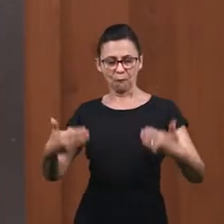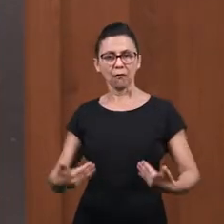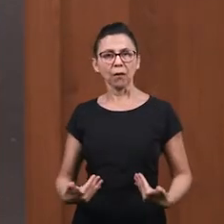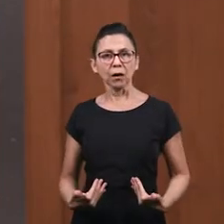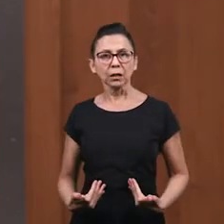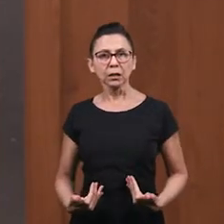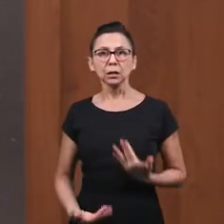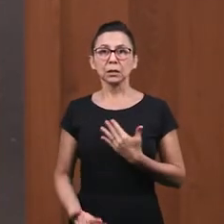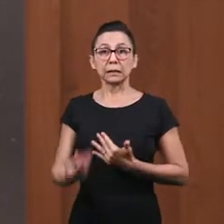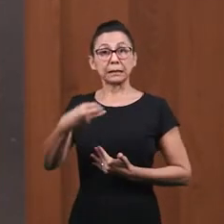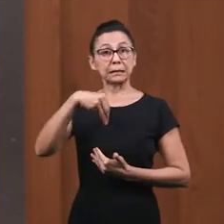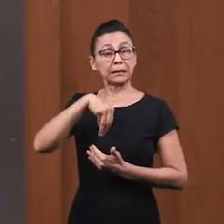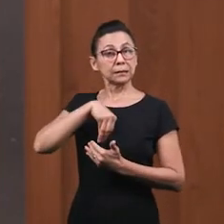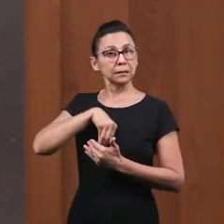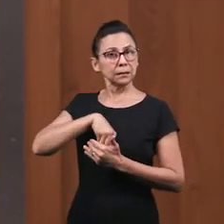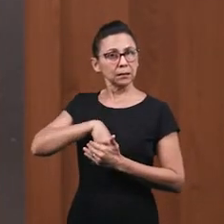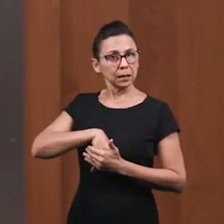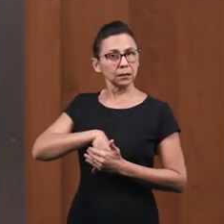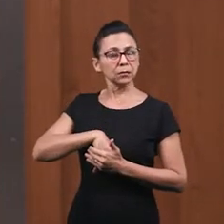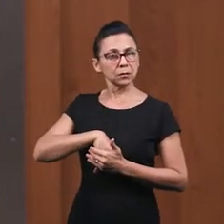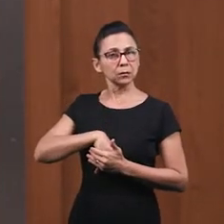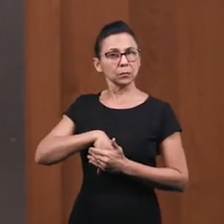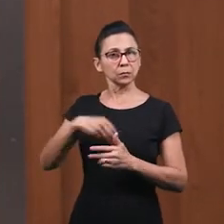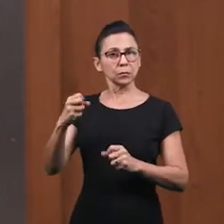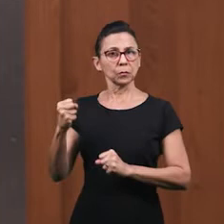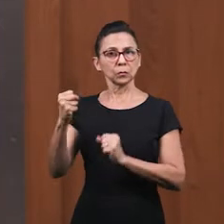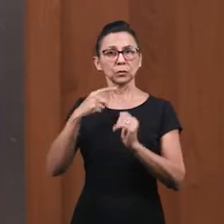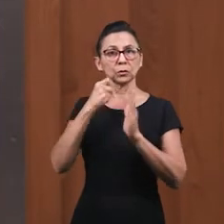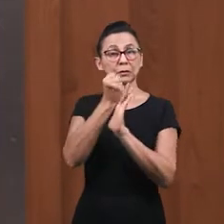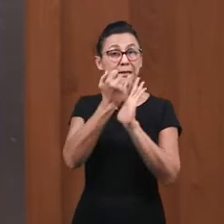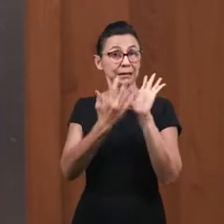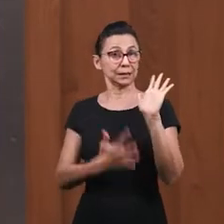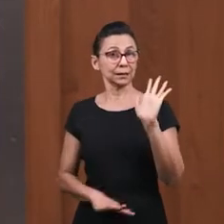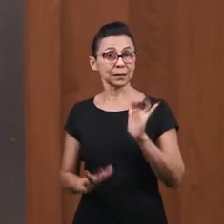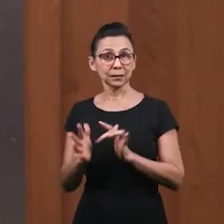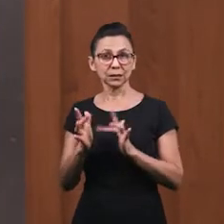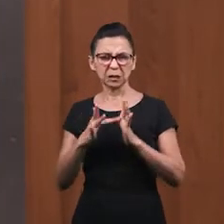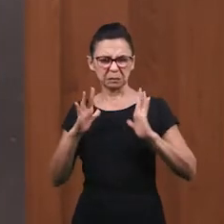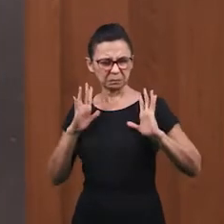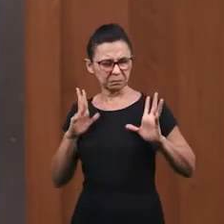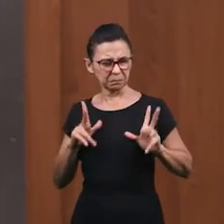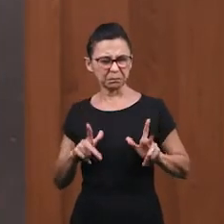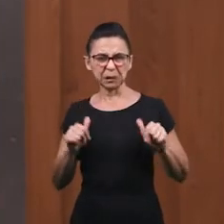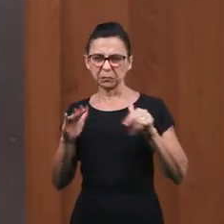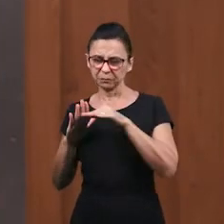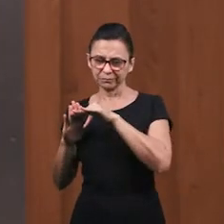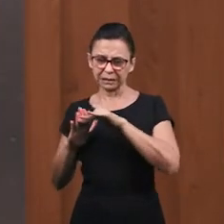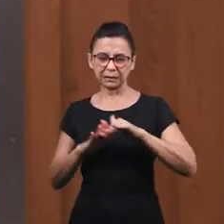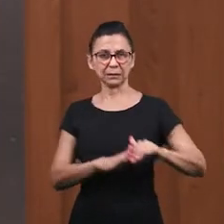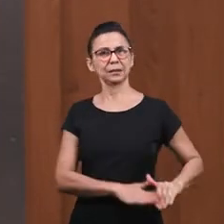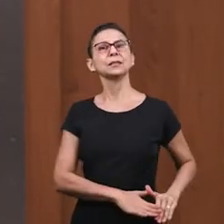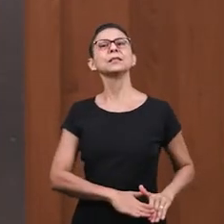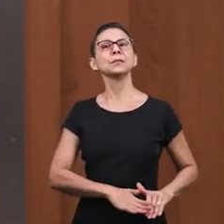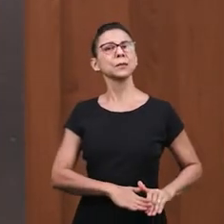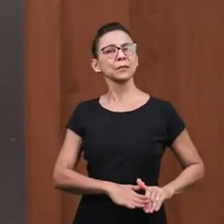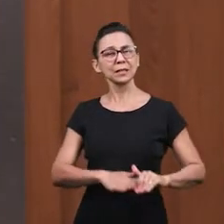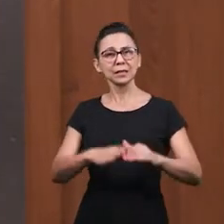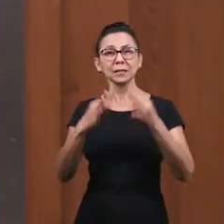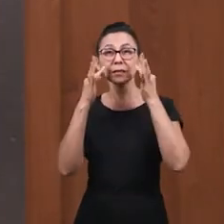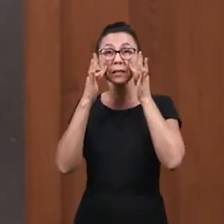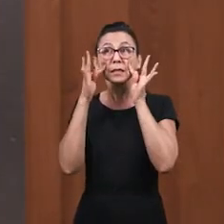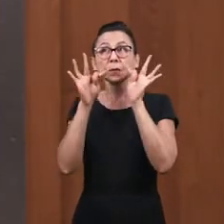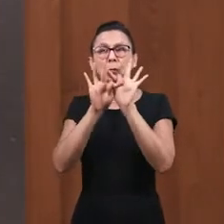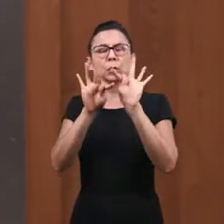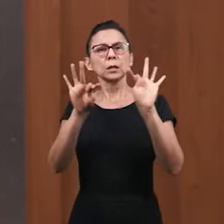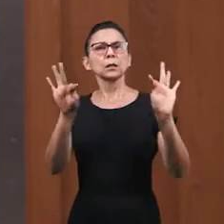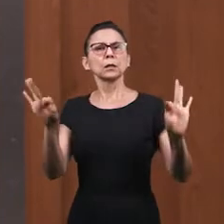No es suficiente Seguir a Jesús Solo con Con la mente Con el corazón Tú debes Dejar Que el